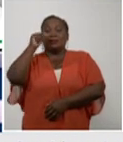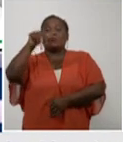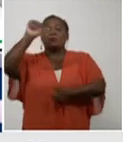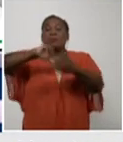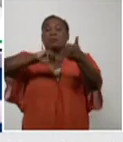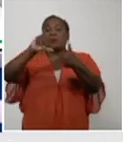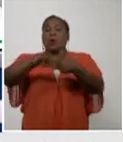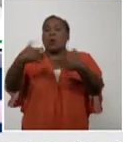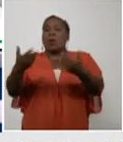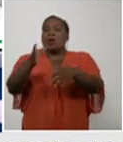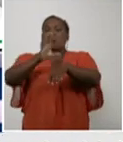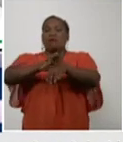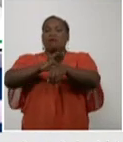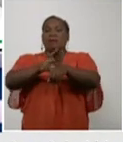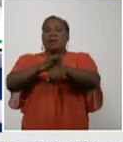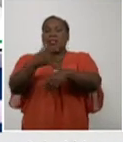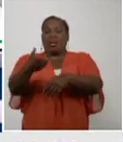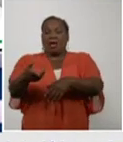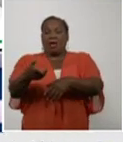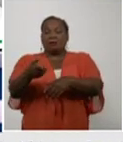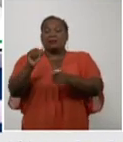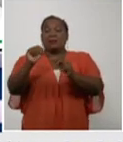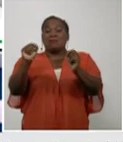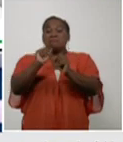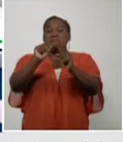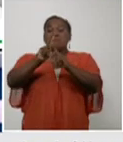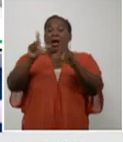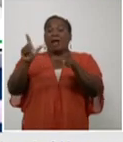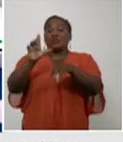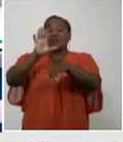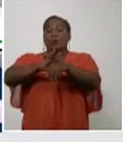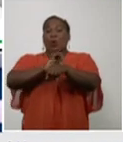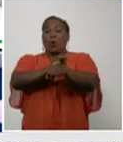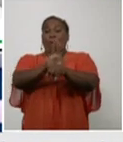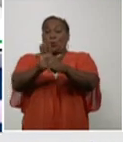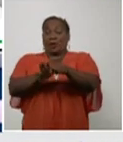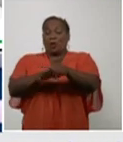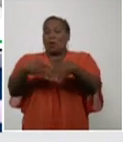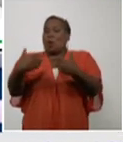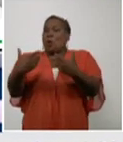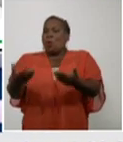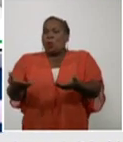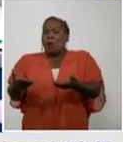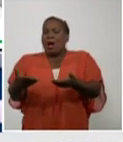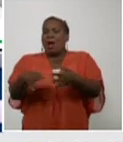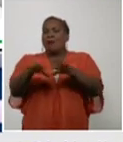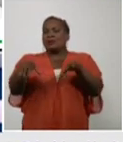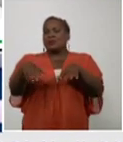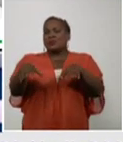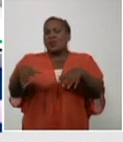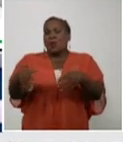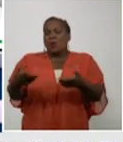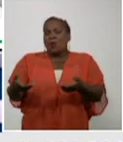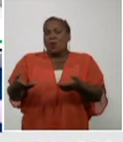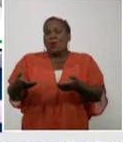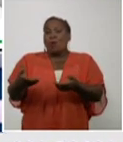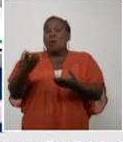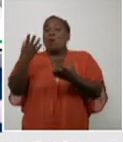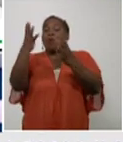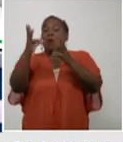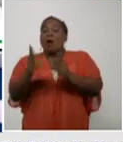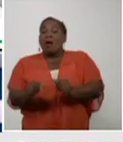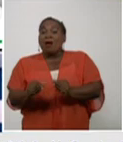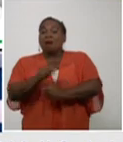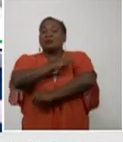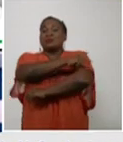enfermedad debido al impacto de la COVID-19. ¿Cuál es la tendencia? ¿Cuántas naciones se siguen reportando con nuevos